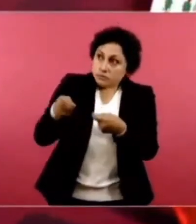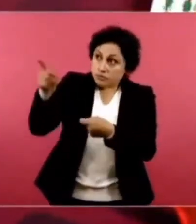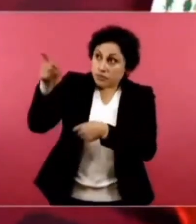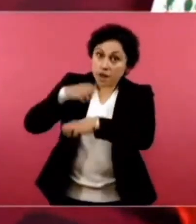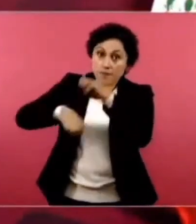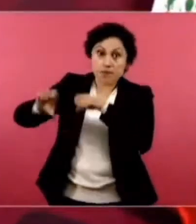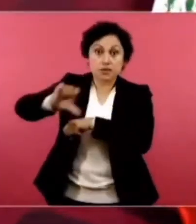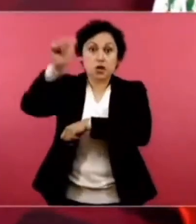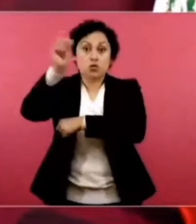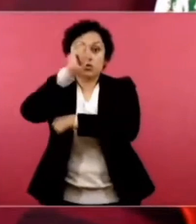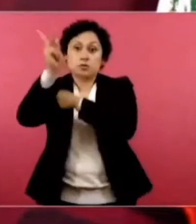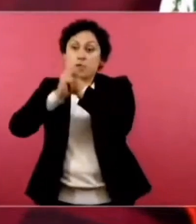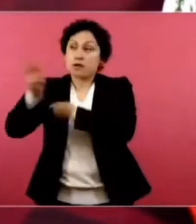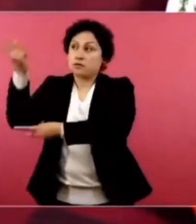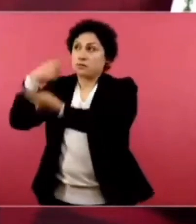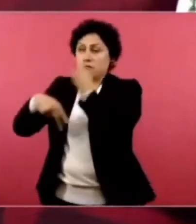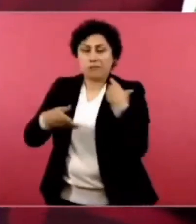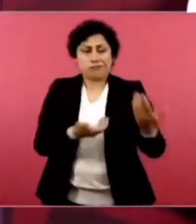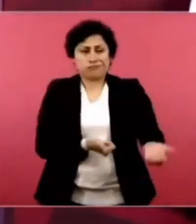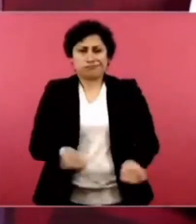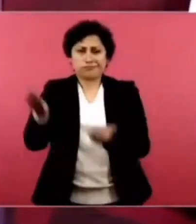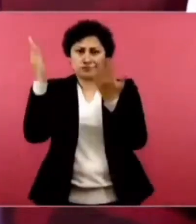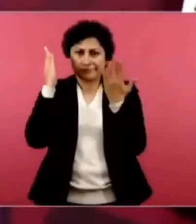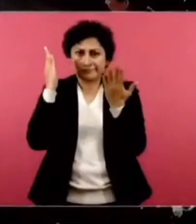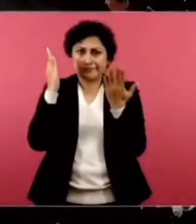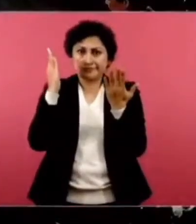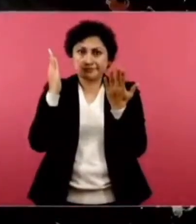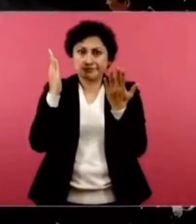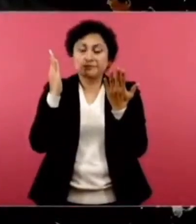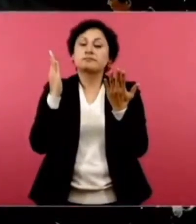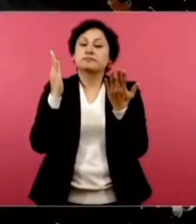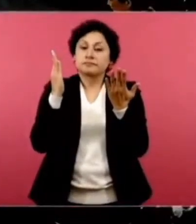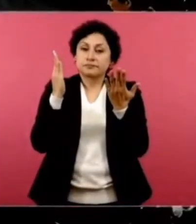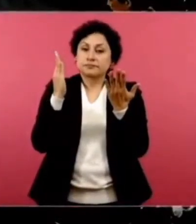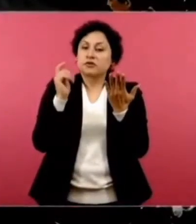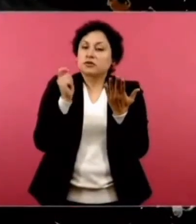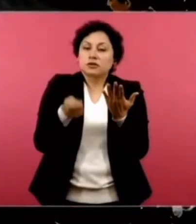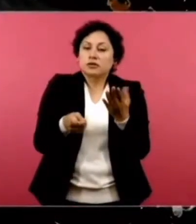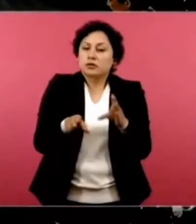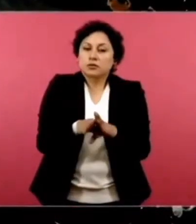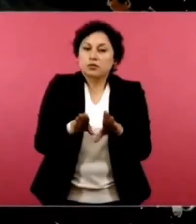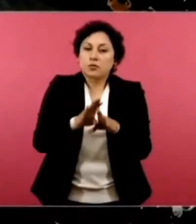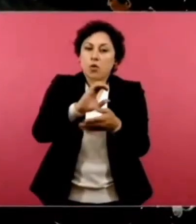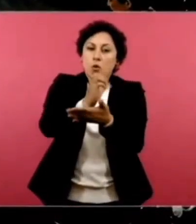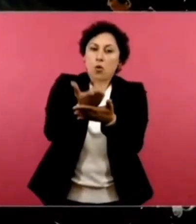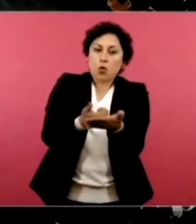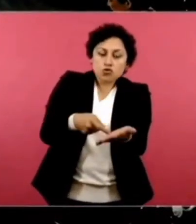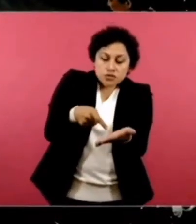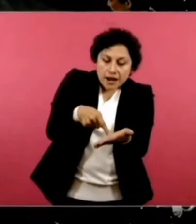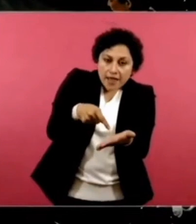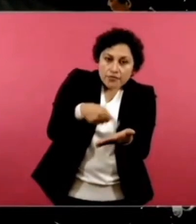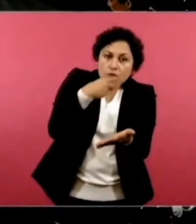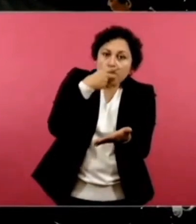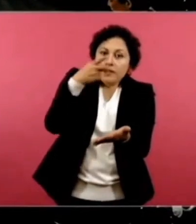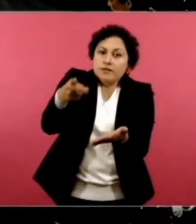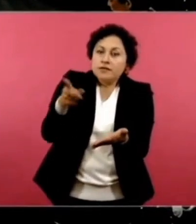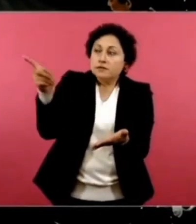y se firmaran contratos de utilidad compartida,